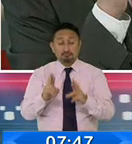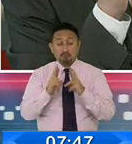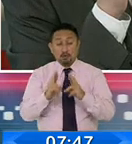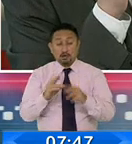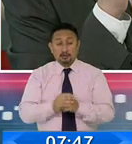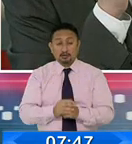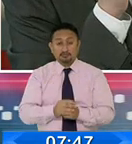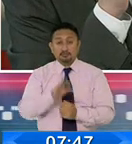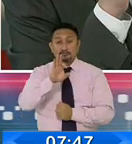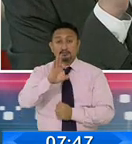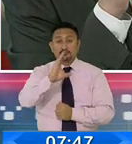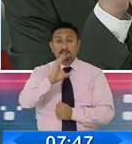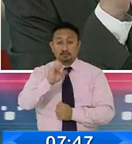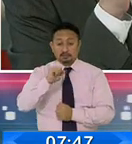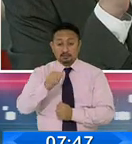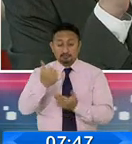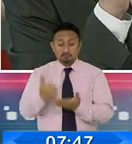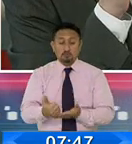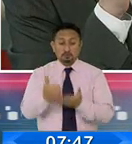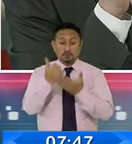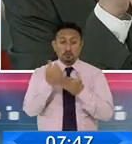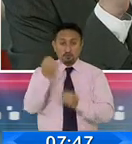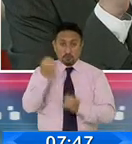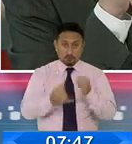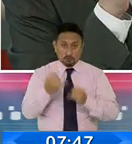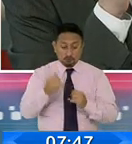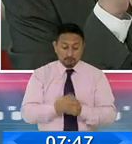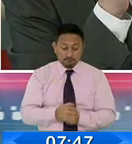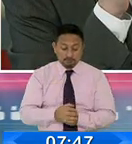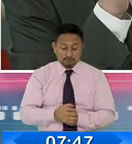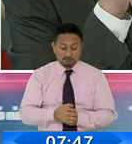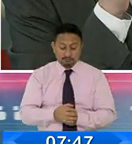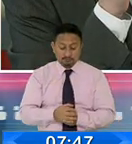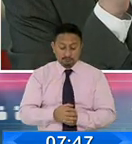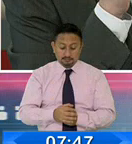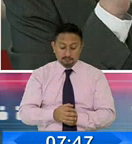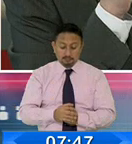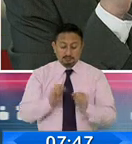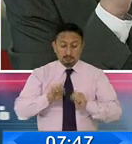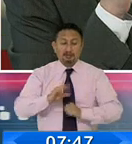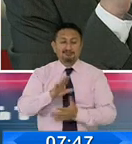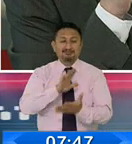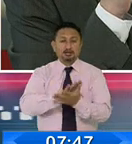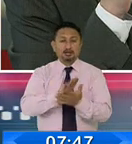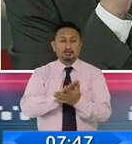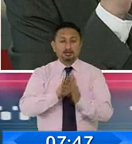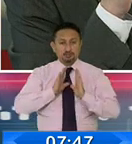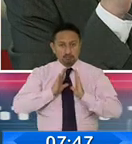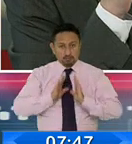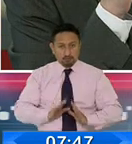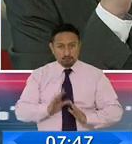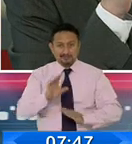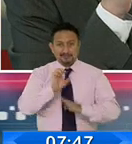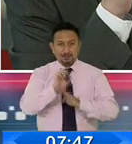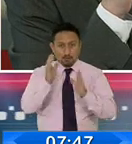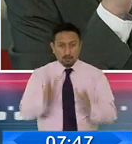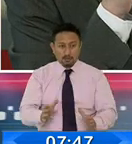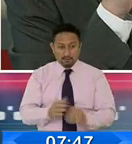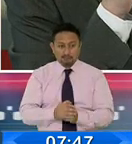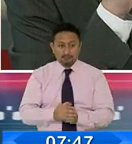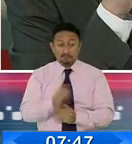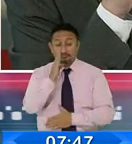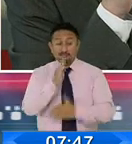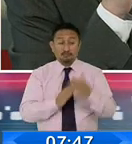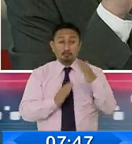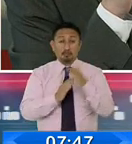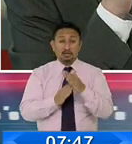la luz que al final nos permita devolvernos la calma, la tranquilidad a los ecuatorianos. No va a haber paz sin